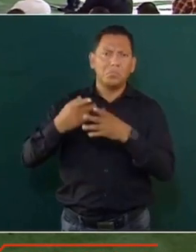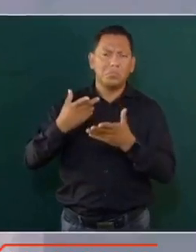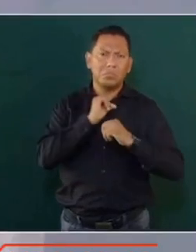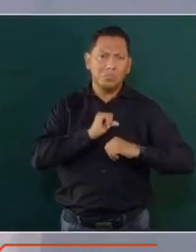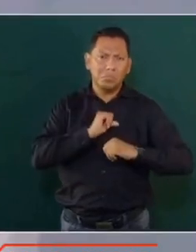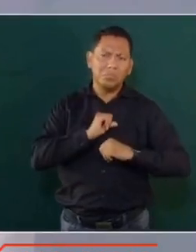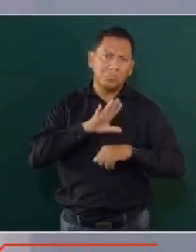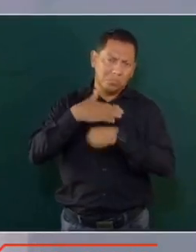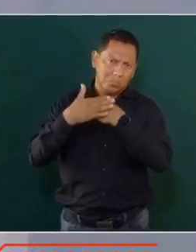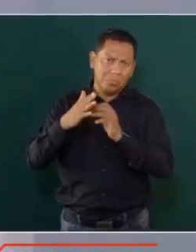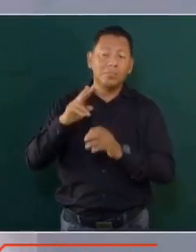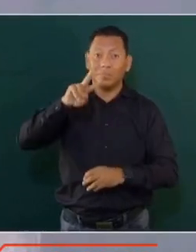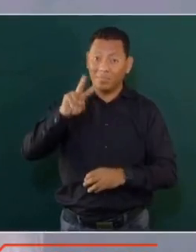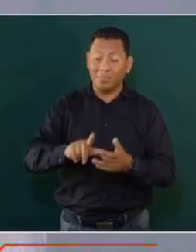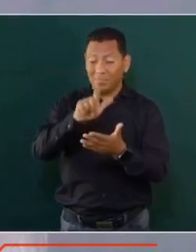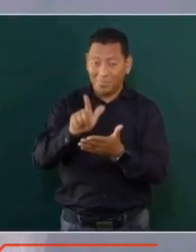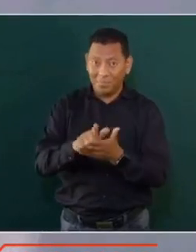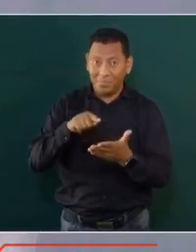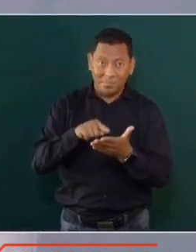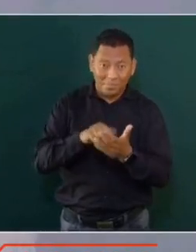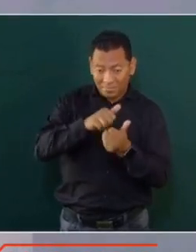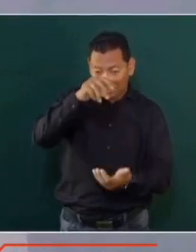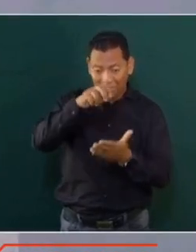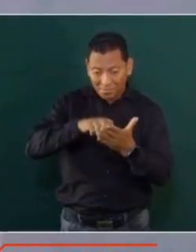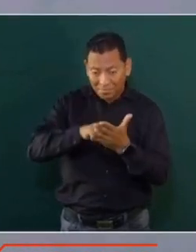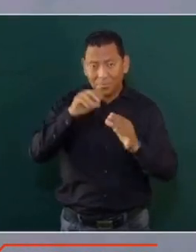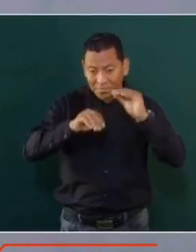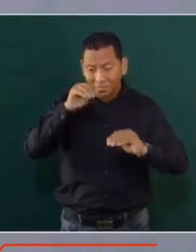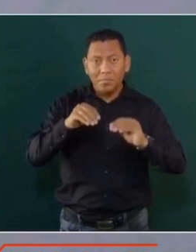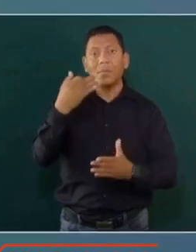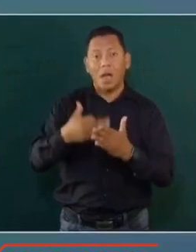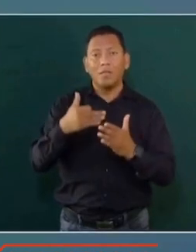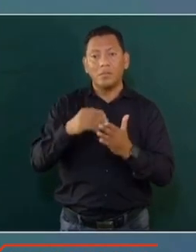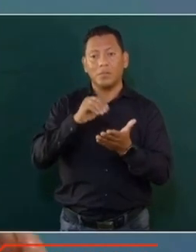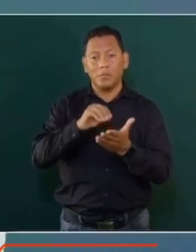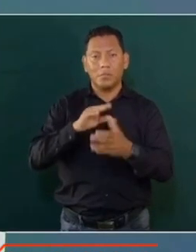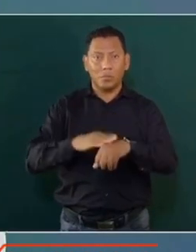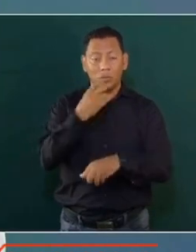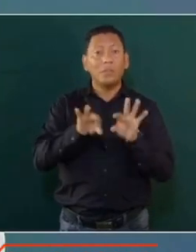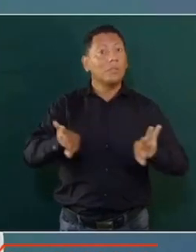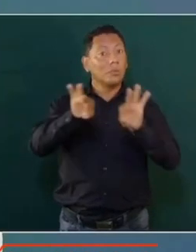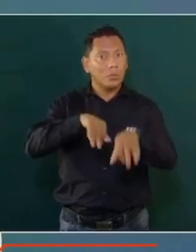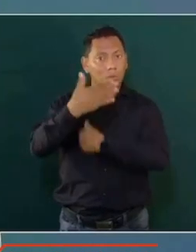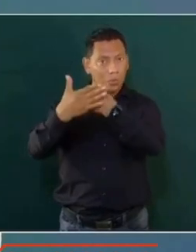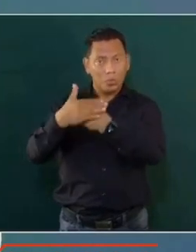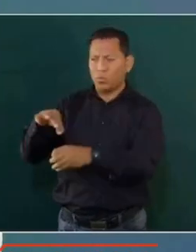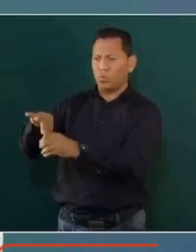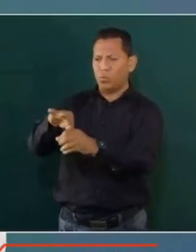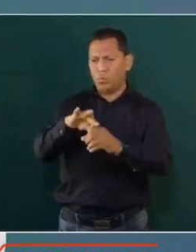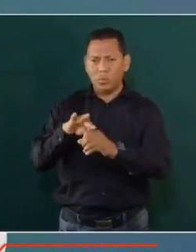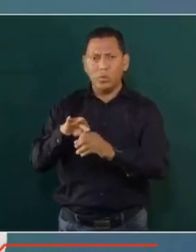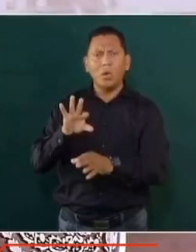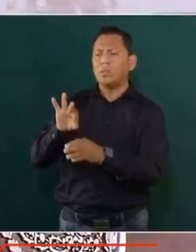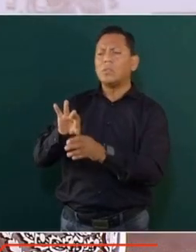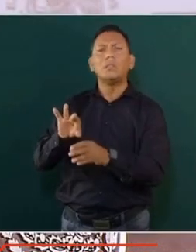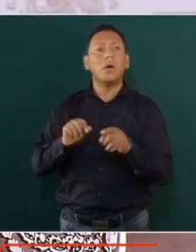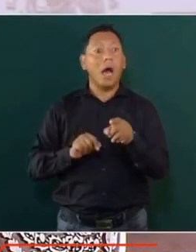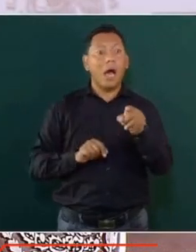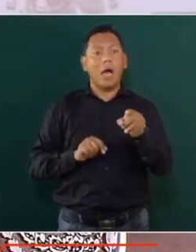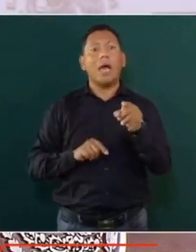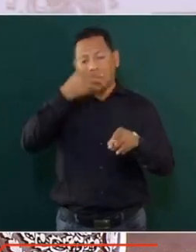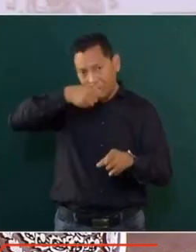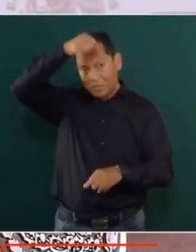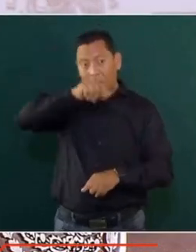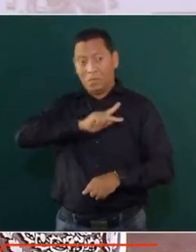Hace falta una reforma constitucional. Por eso hay que votar, no solo por el candidato a la